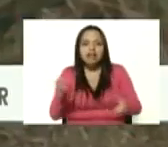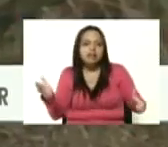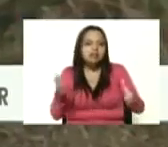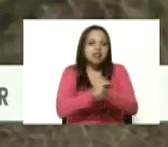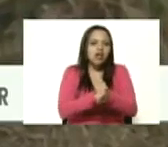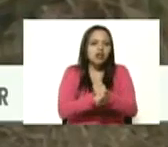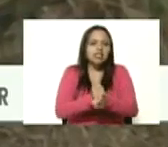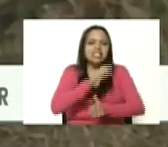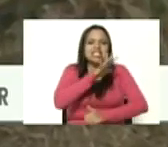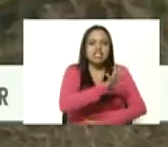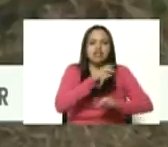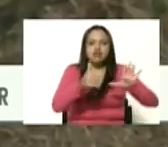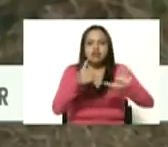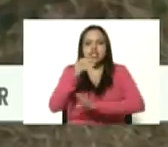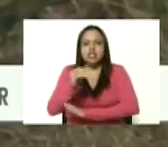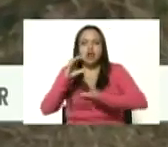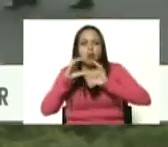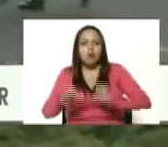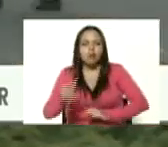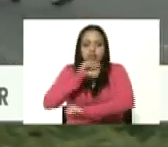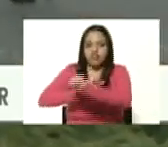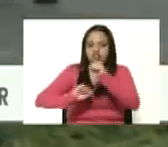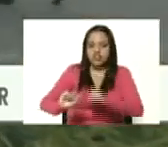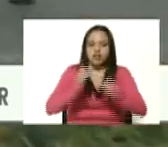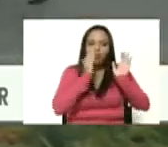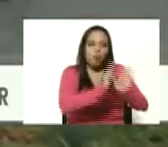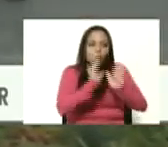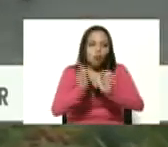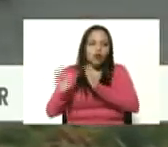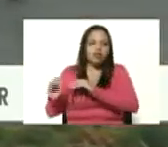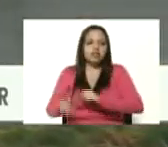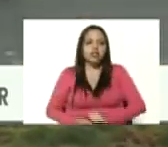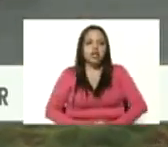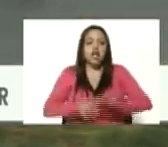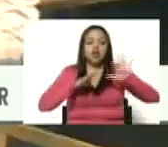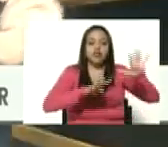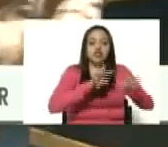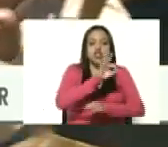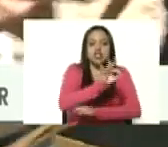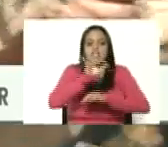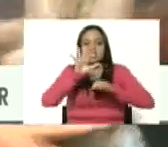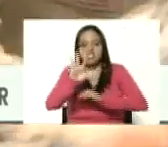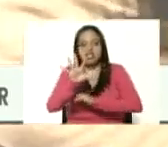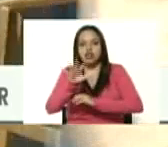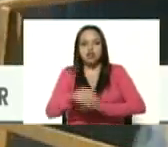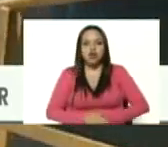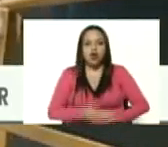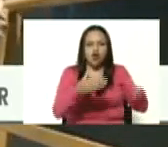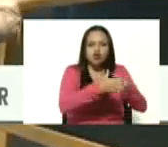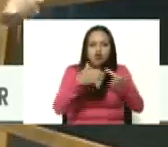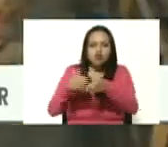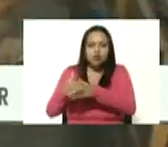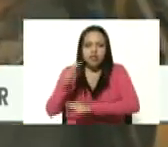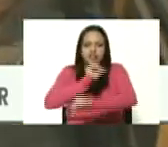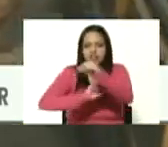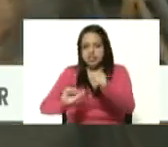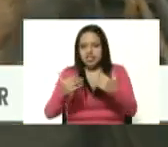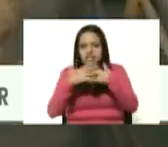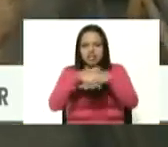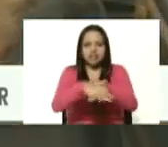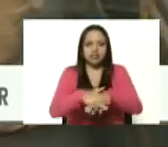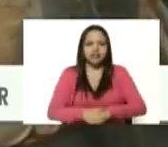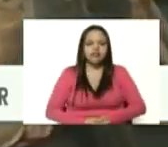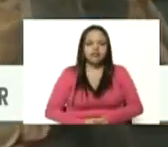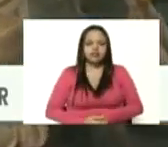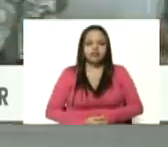560 cuerpos de combatientes organizados en 935 unidades populares de defensa integral concentrando